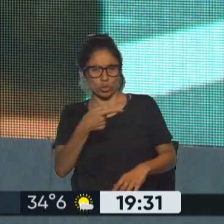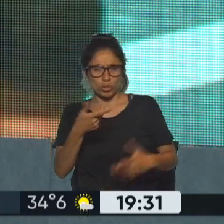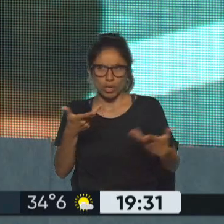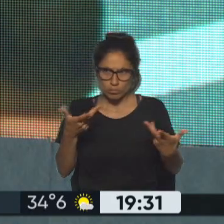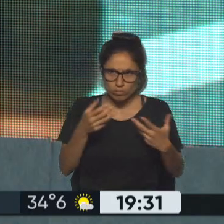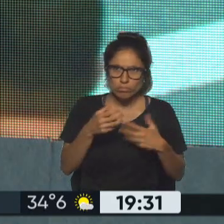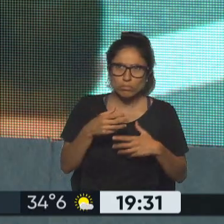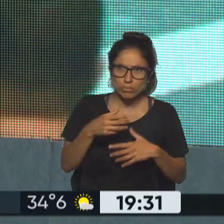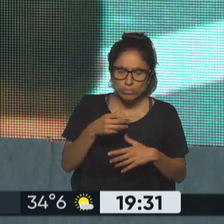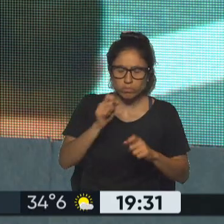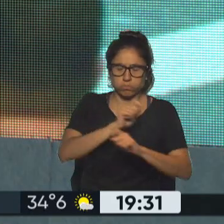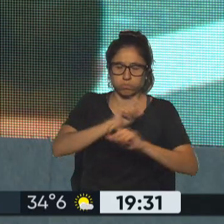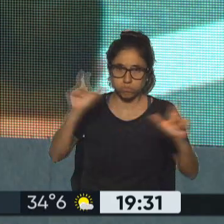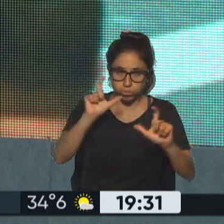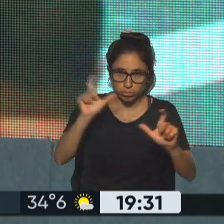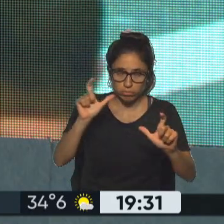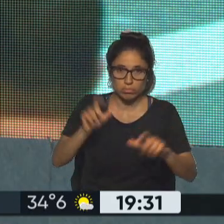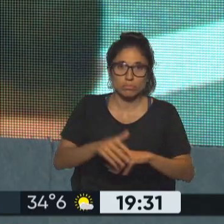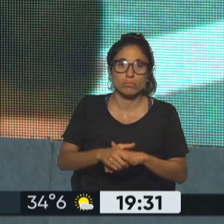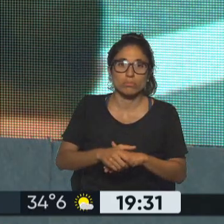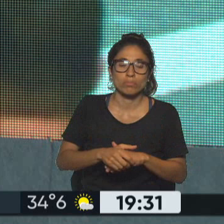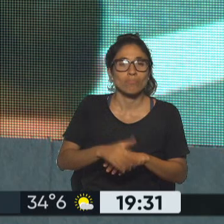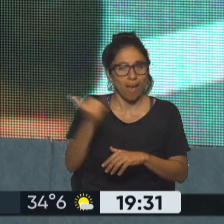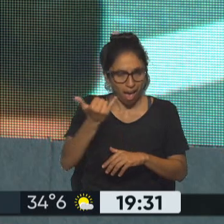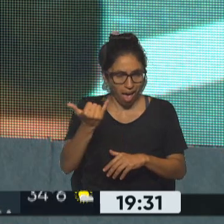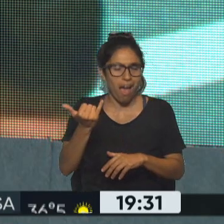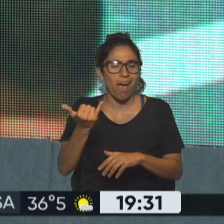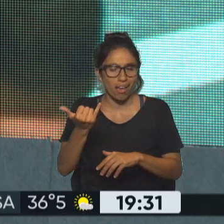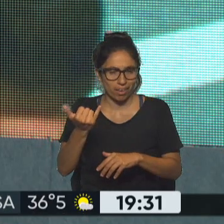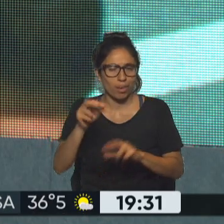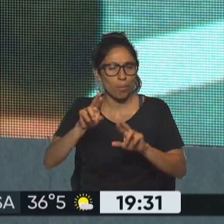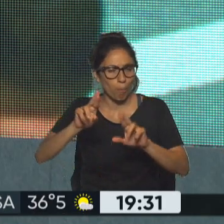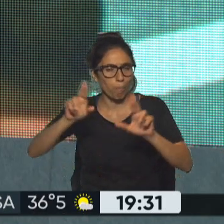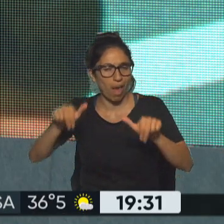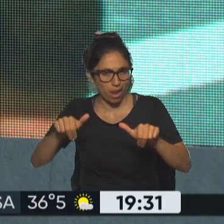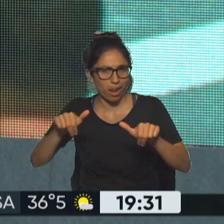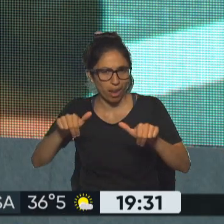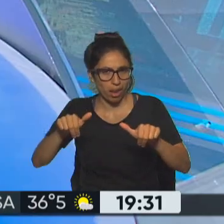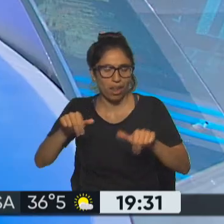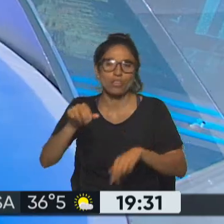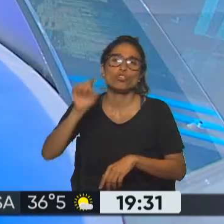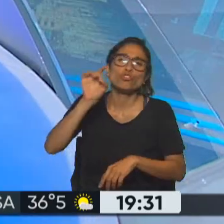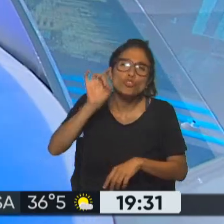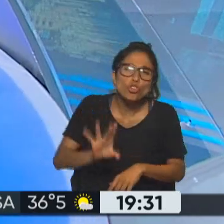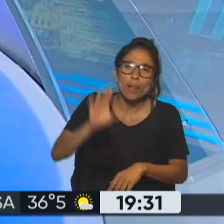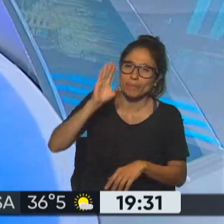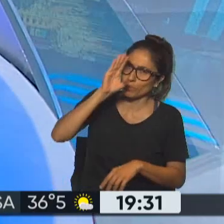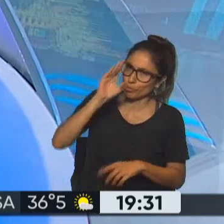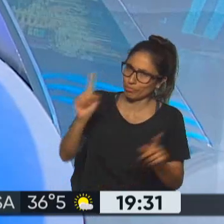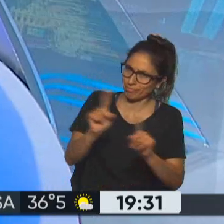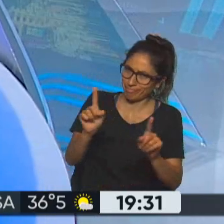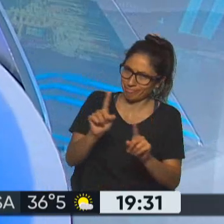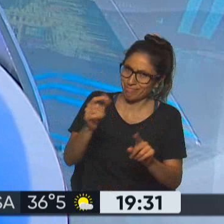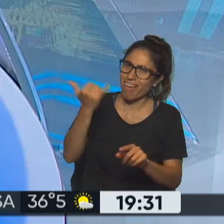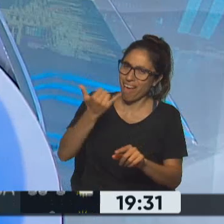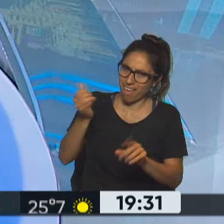no solamente de Bolsonaro sino de todo un esquema de poder dentro de la frontera brasileña sí totalmente bueno de